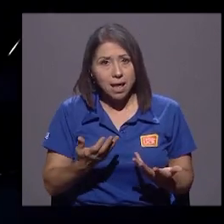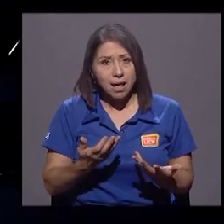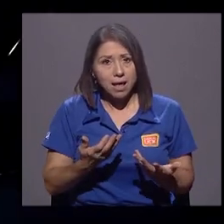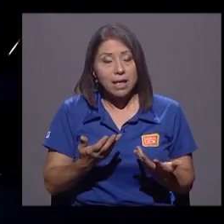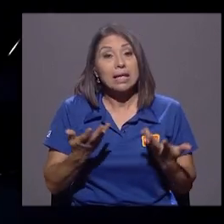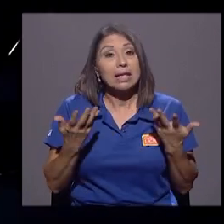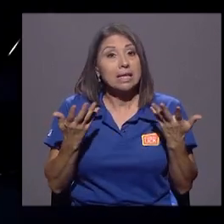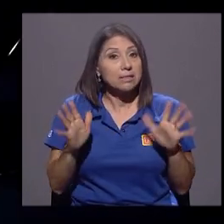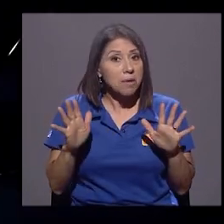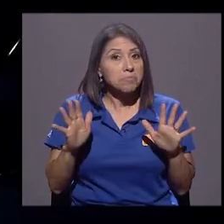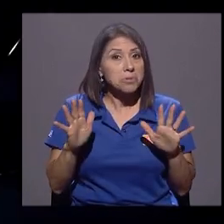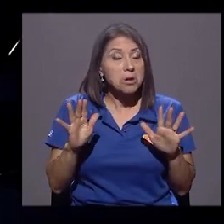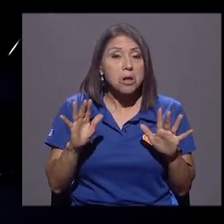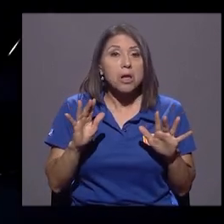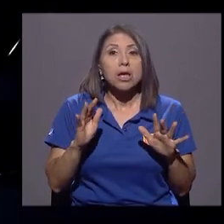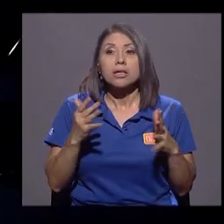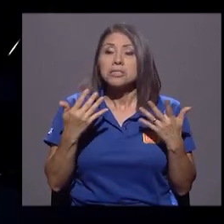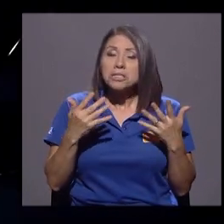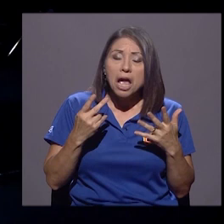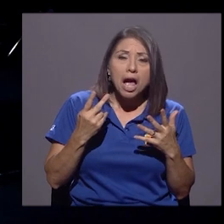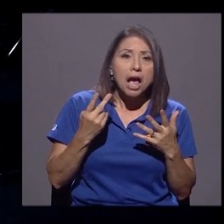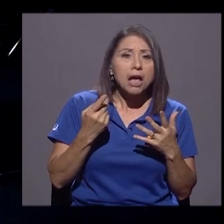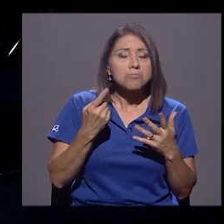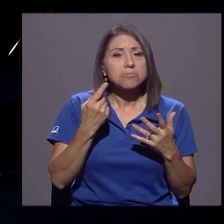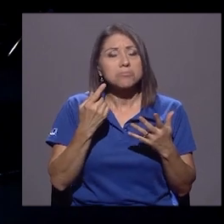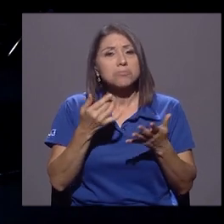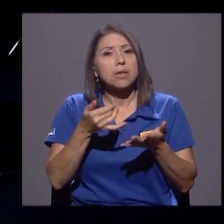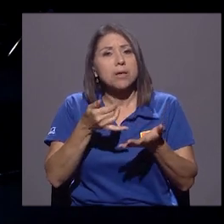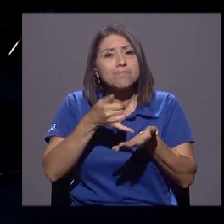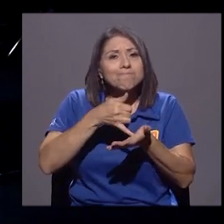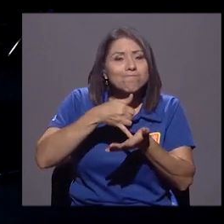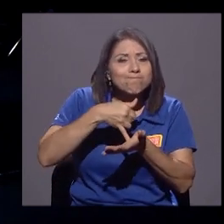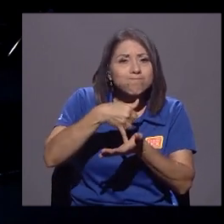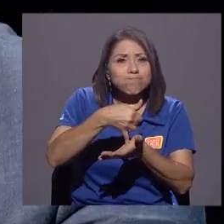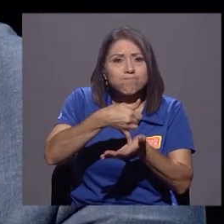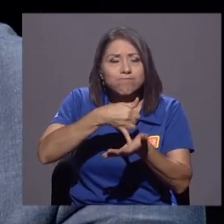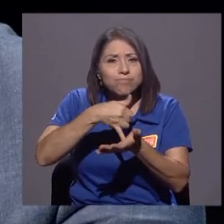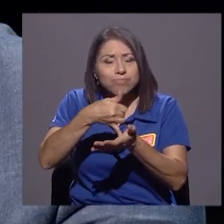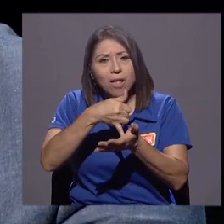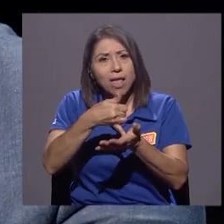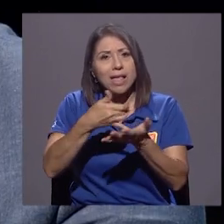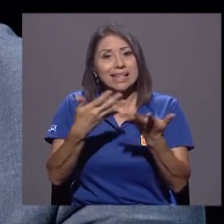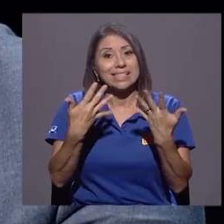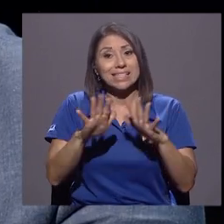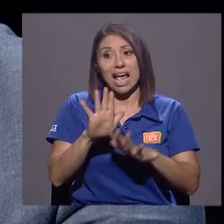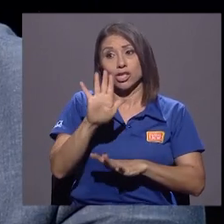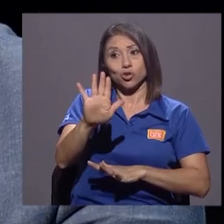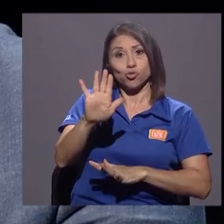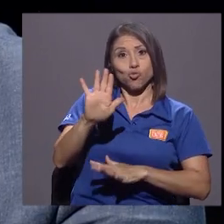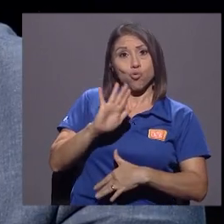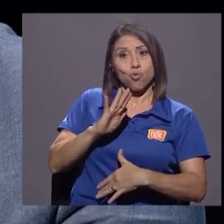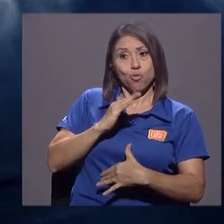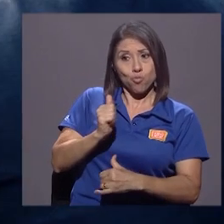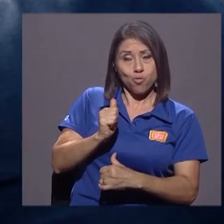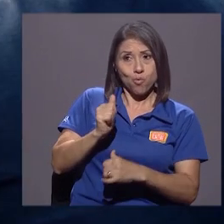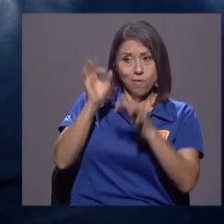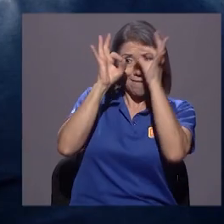han ido perdiendo, han ido viendo erosionada su legitimidad. Son